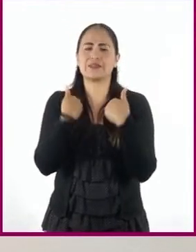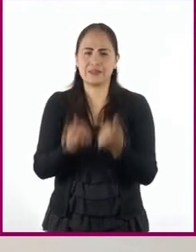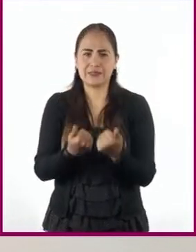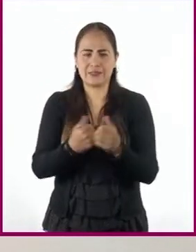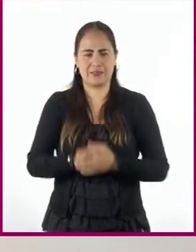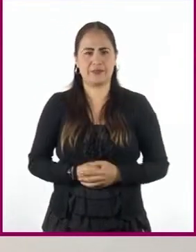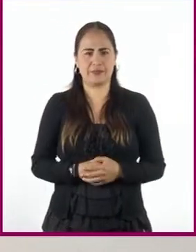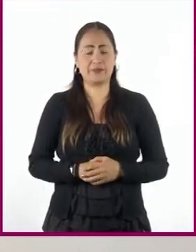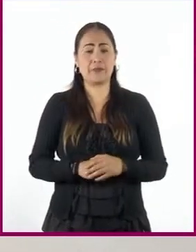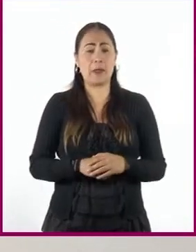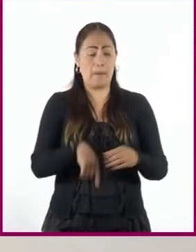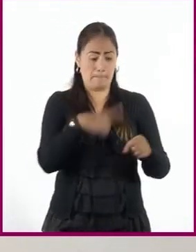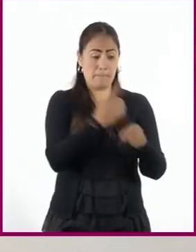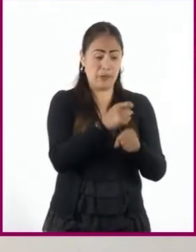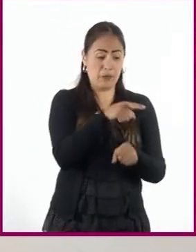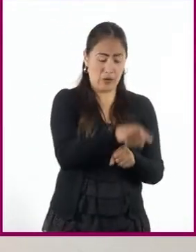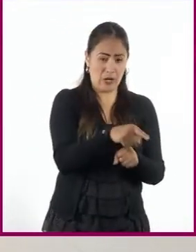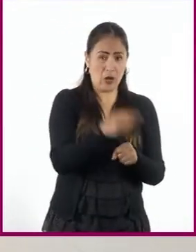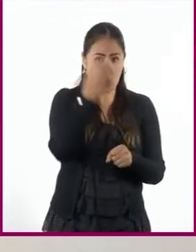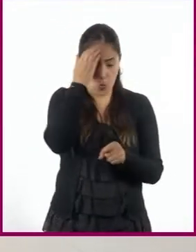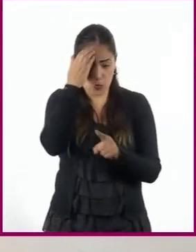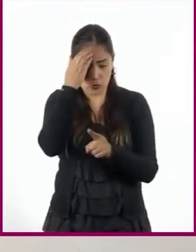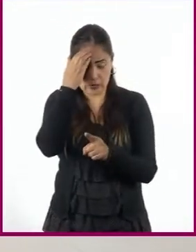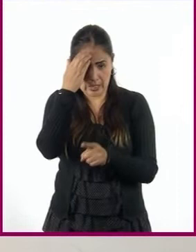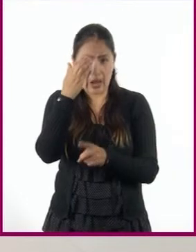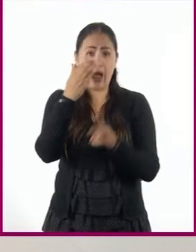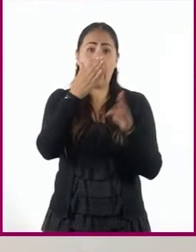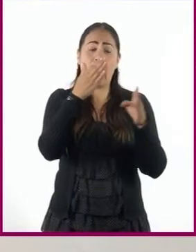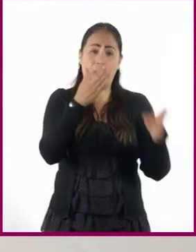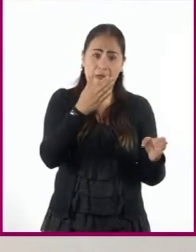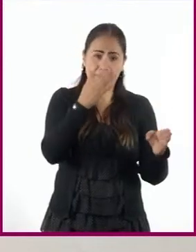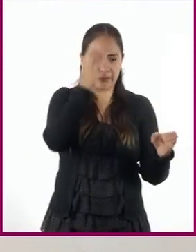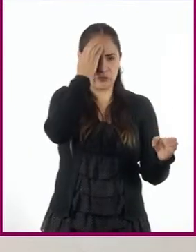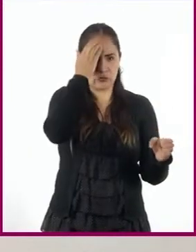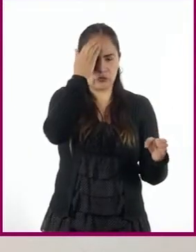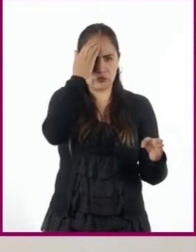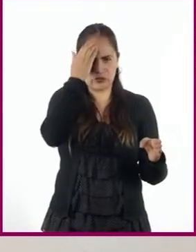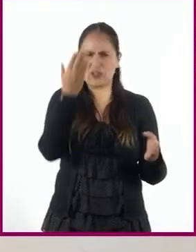importante conocer la anterior. ¿Eso cómo es, profesor?